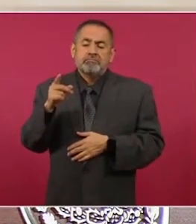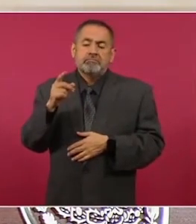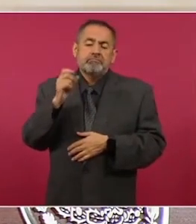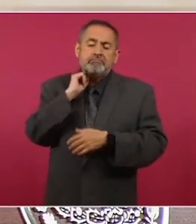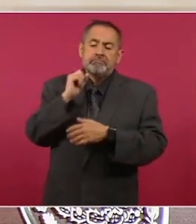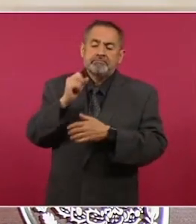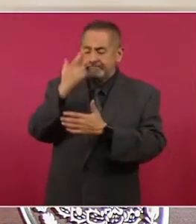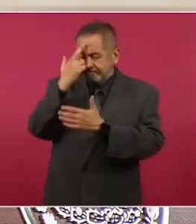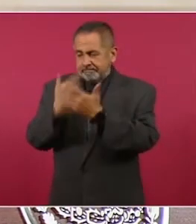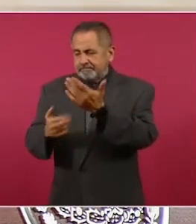procedimientos internos.